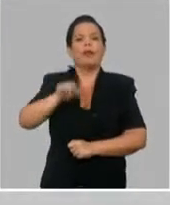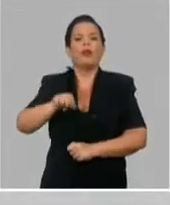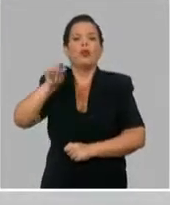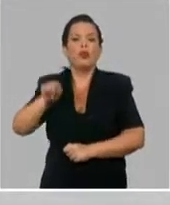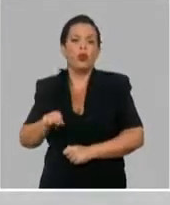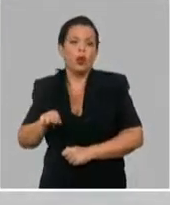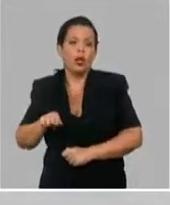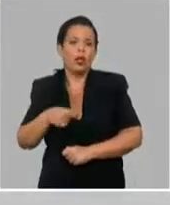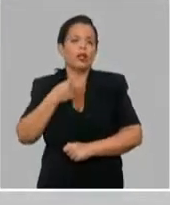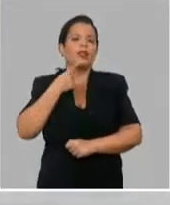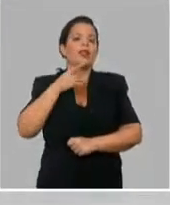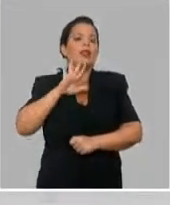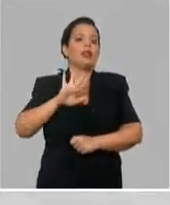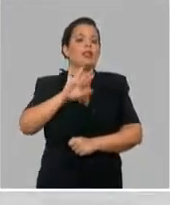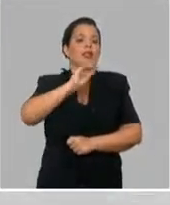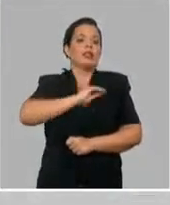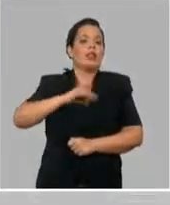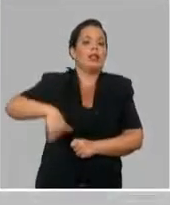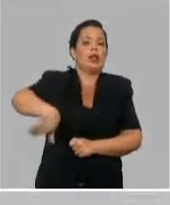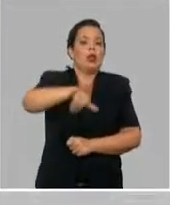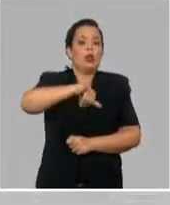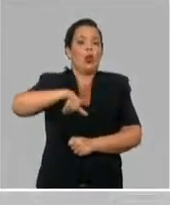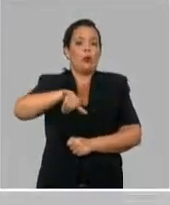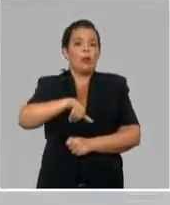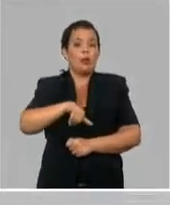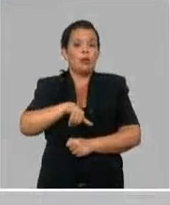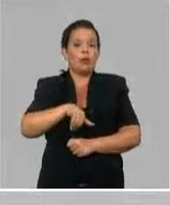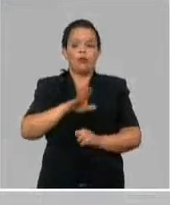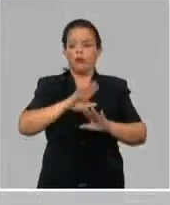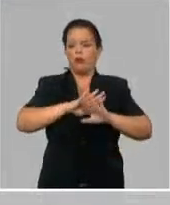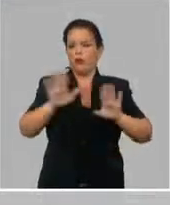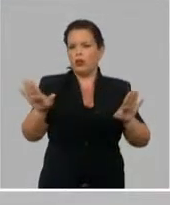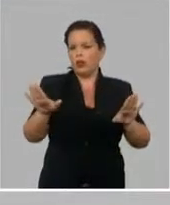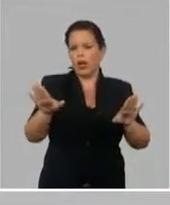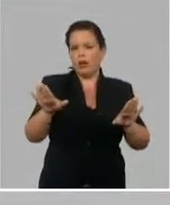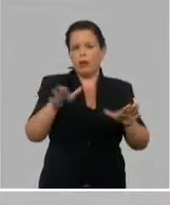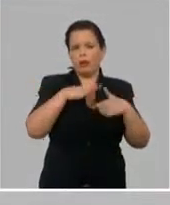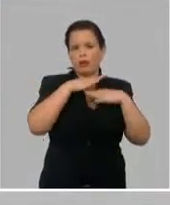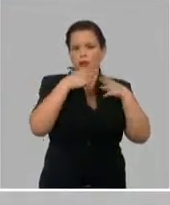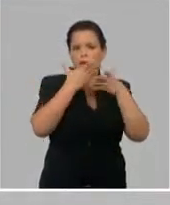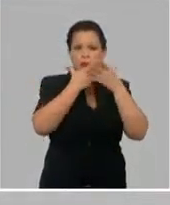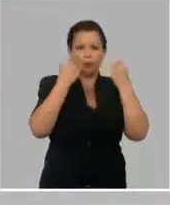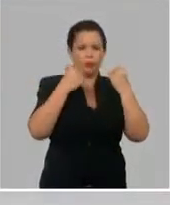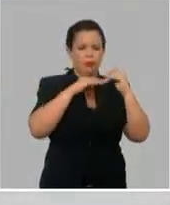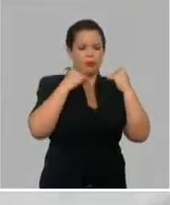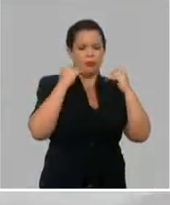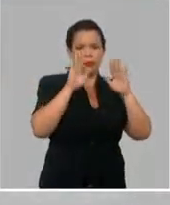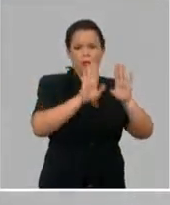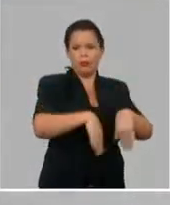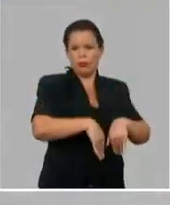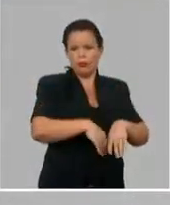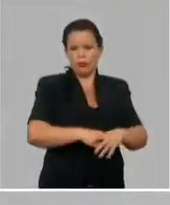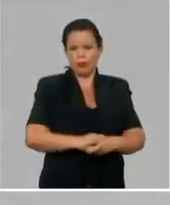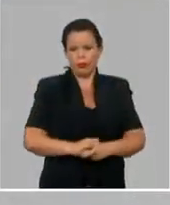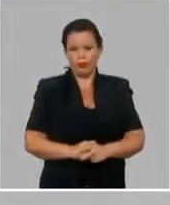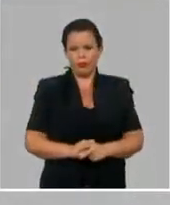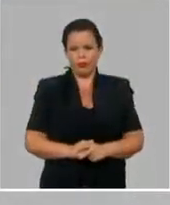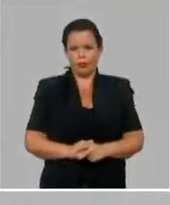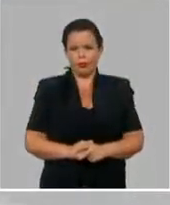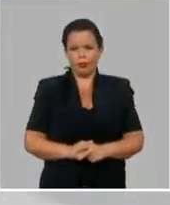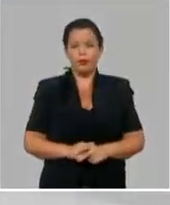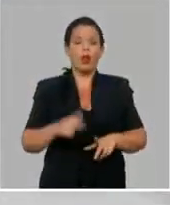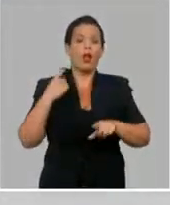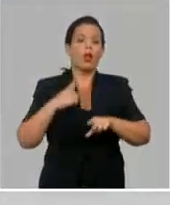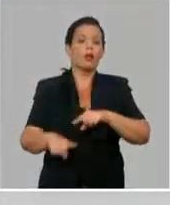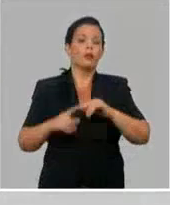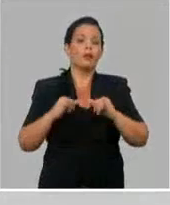sintomatología, queda descartado, por estos propios informes de los Estados Unidos. Hay que